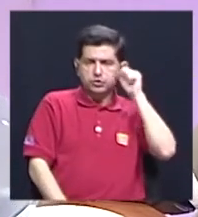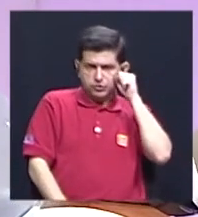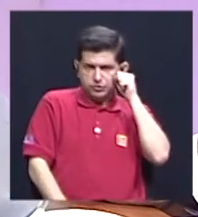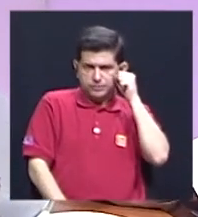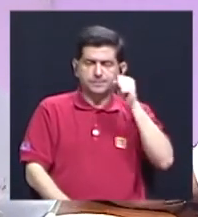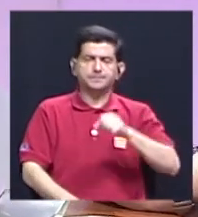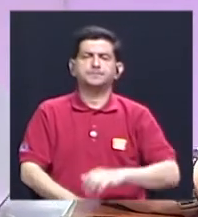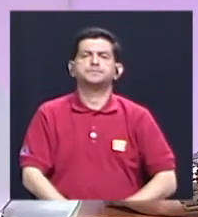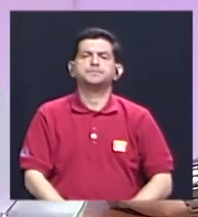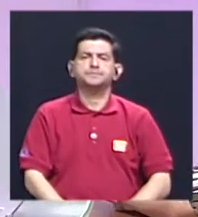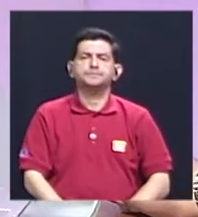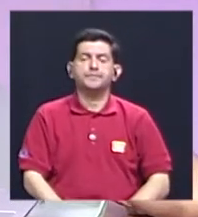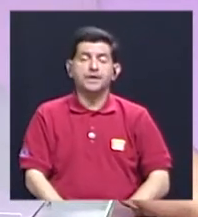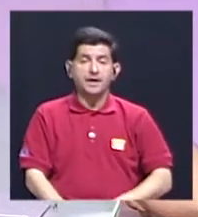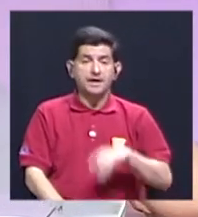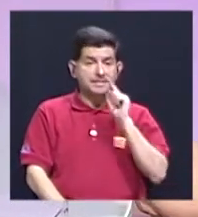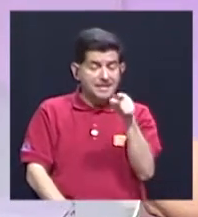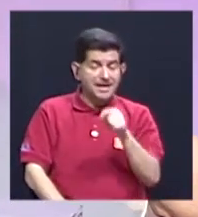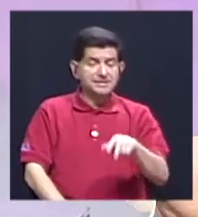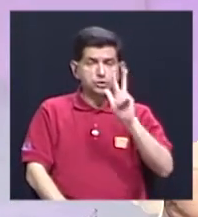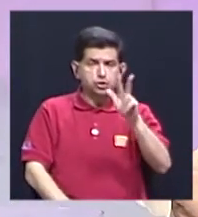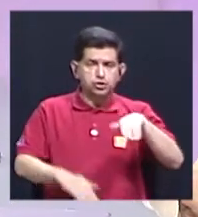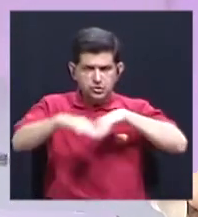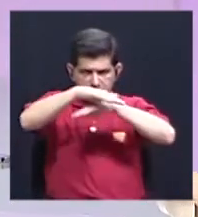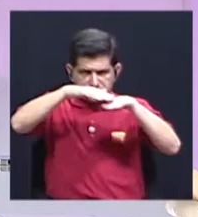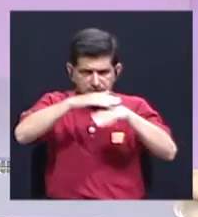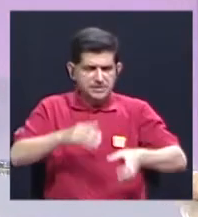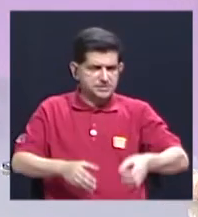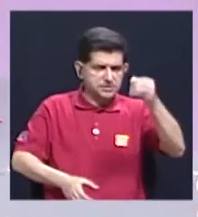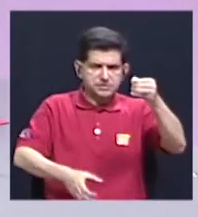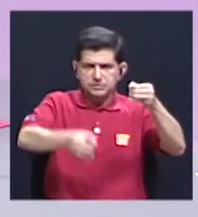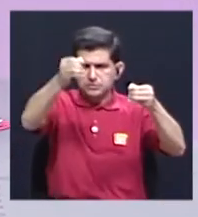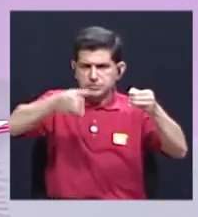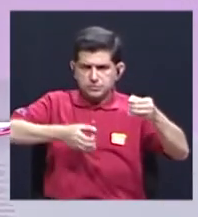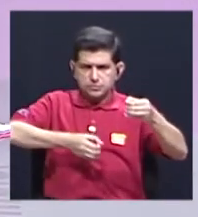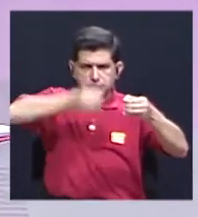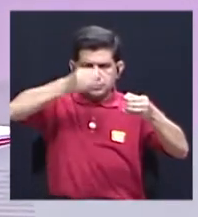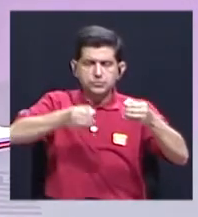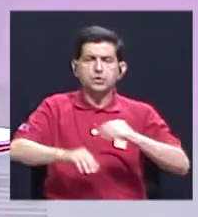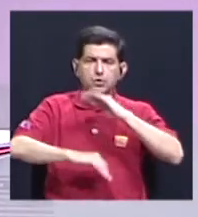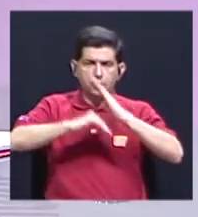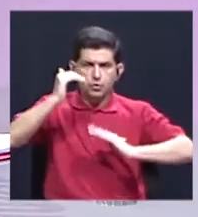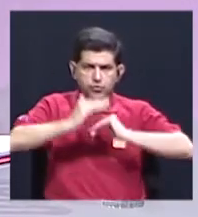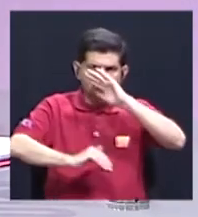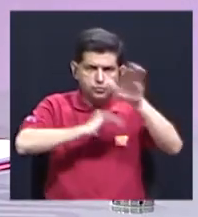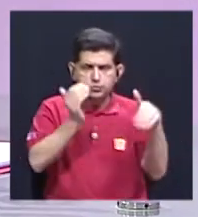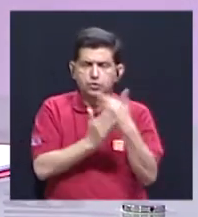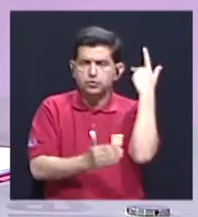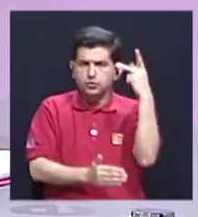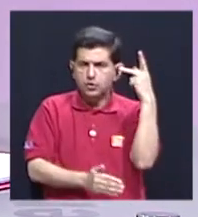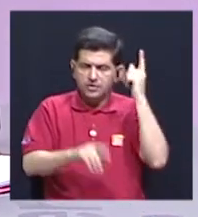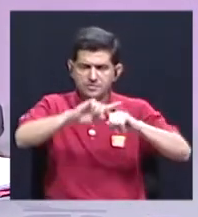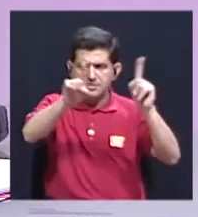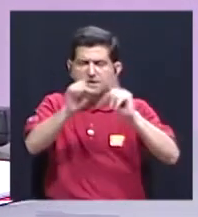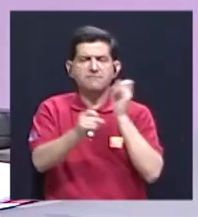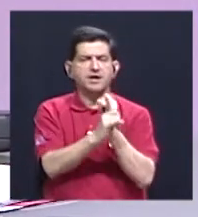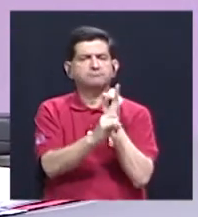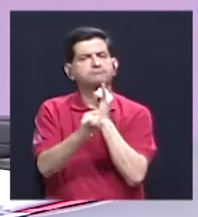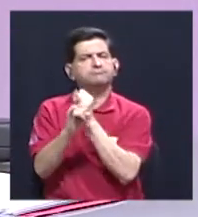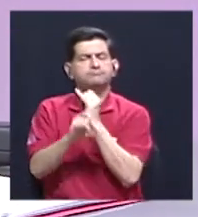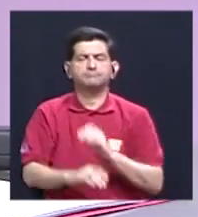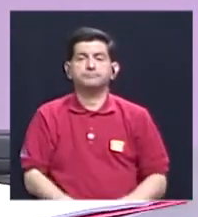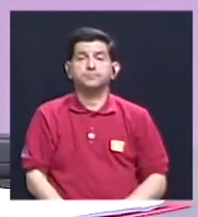Solís, y sobre esos tres pilares es que se construye toda la política en las diferentes instituciones.